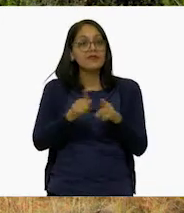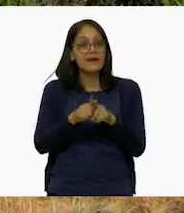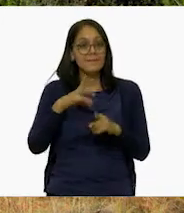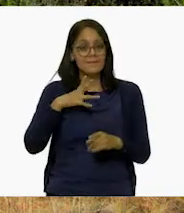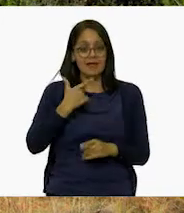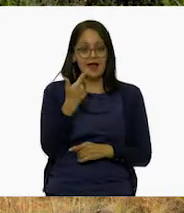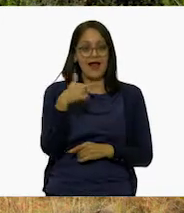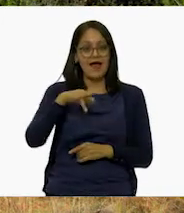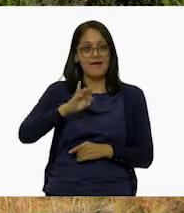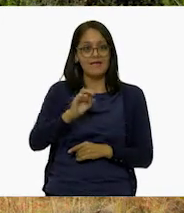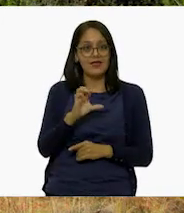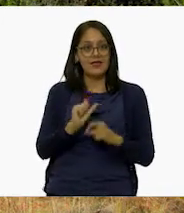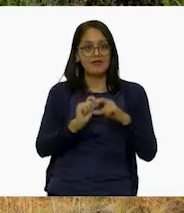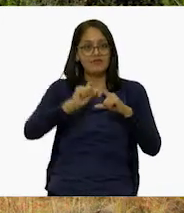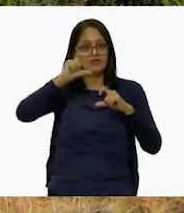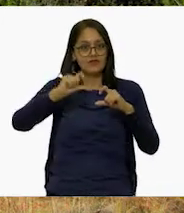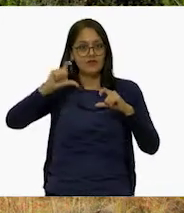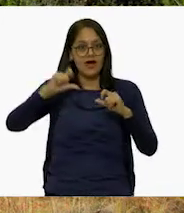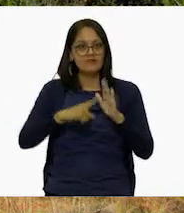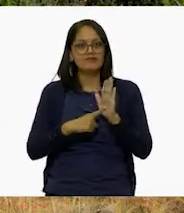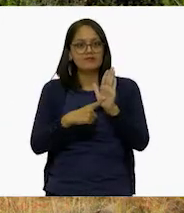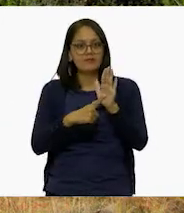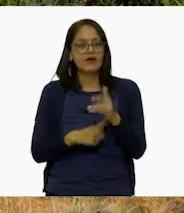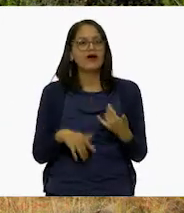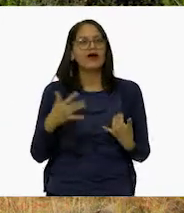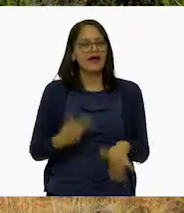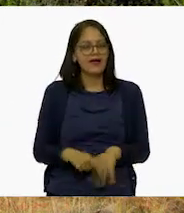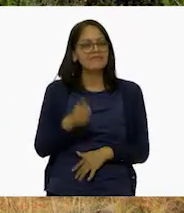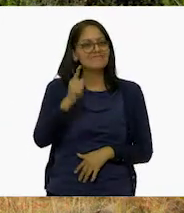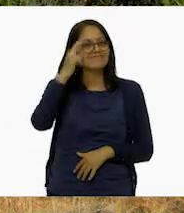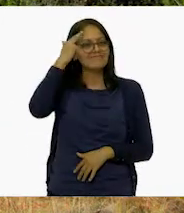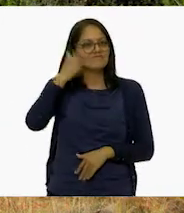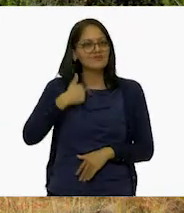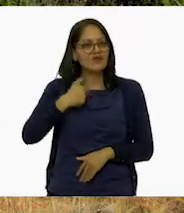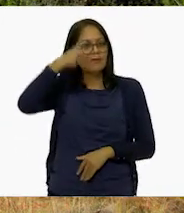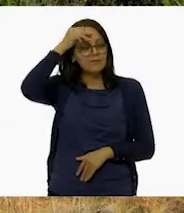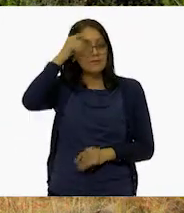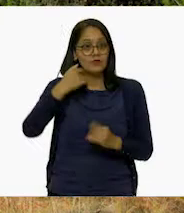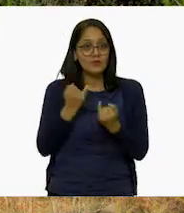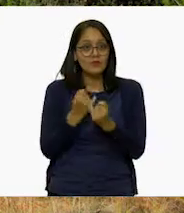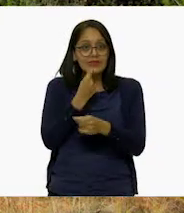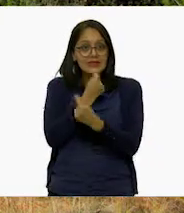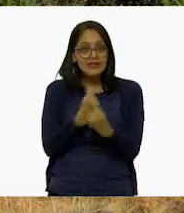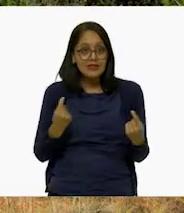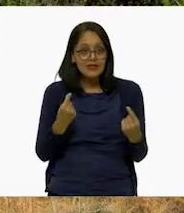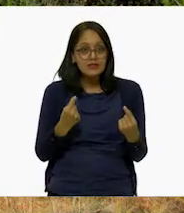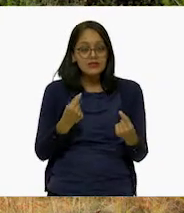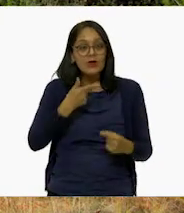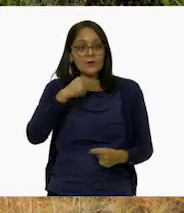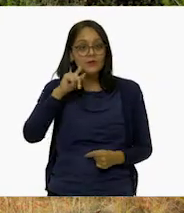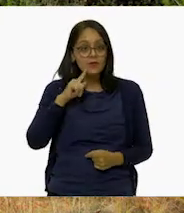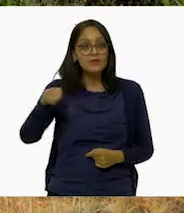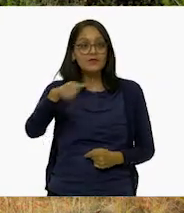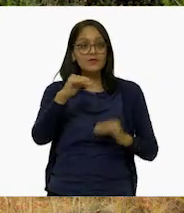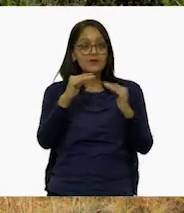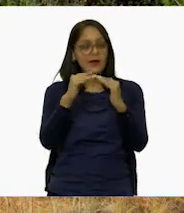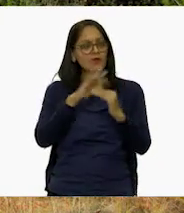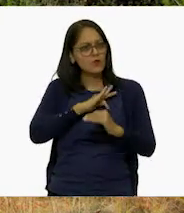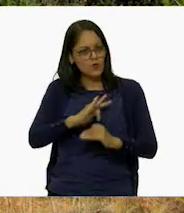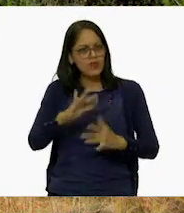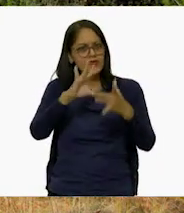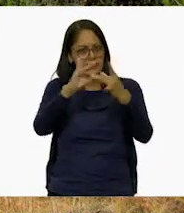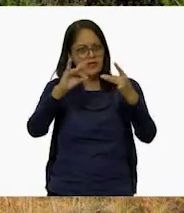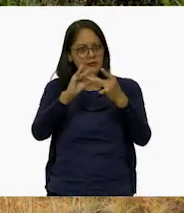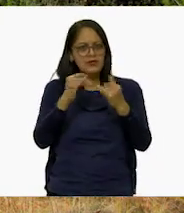gráficas. Sí, aprendiendo mucho, maestra. Los niños y niñas que nos acompañan desde casa pueden comenzar con